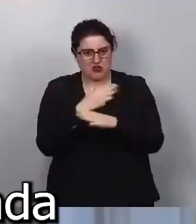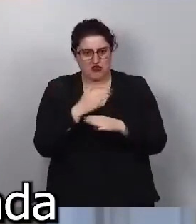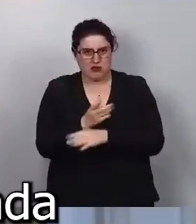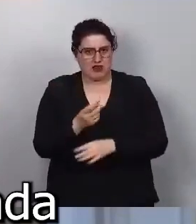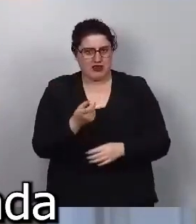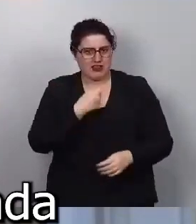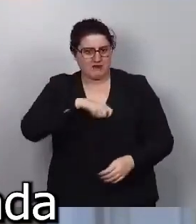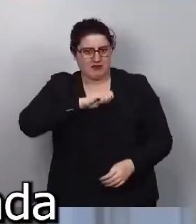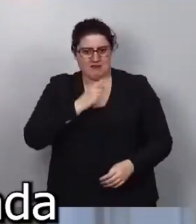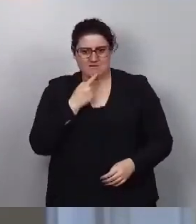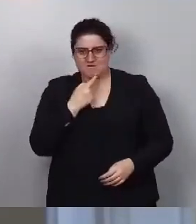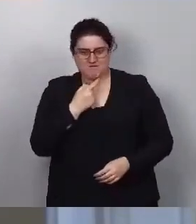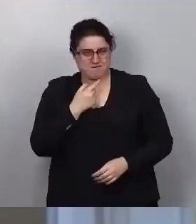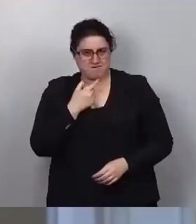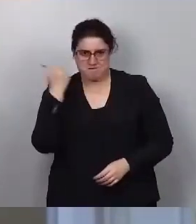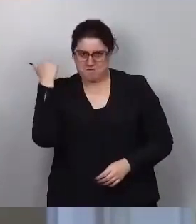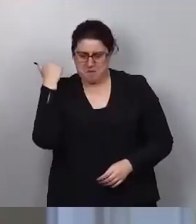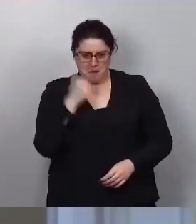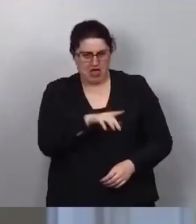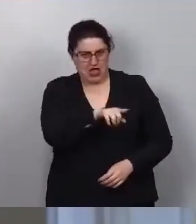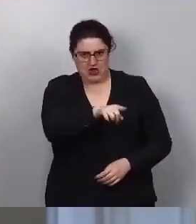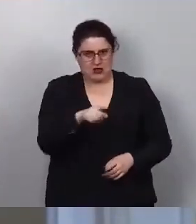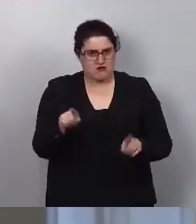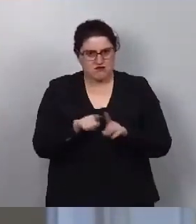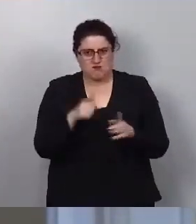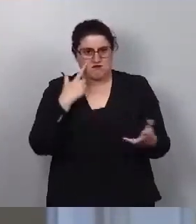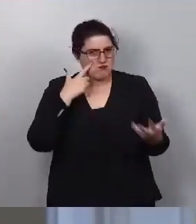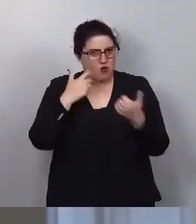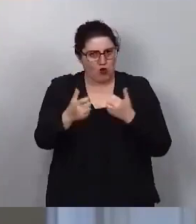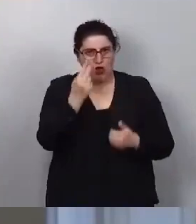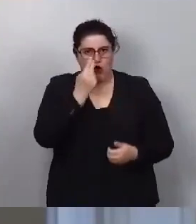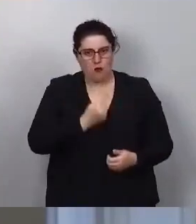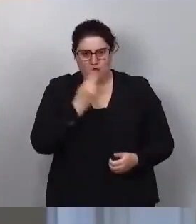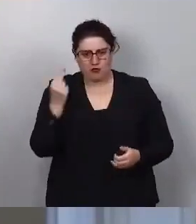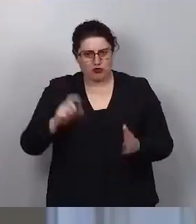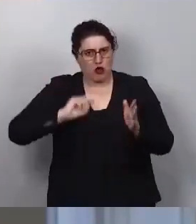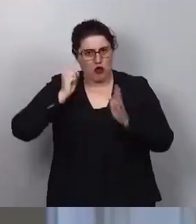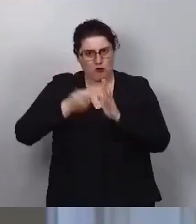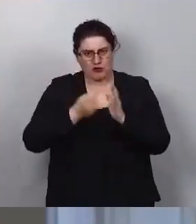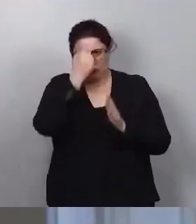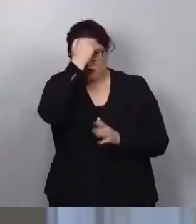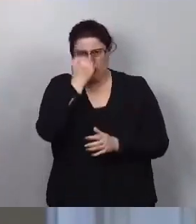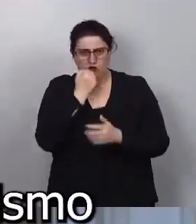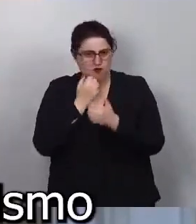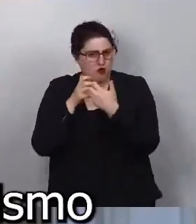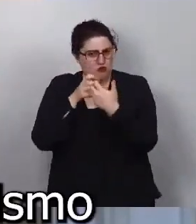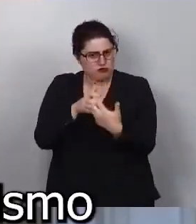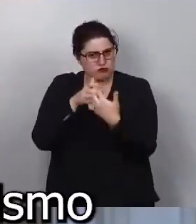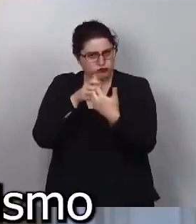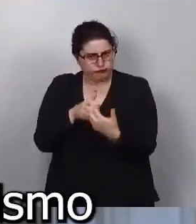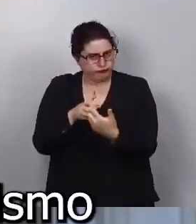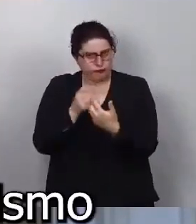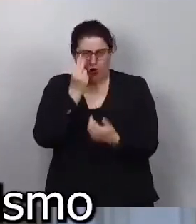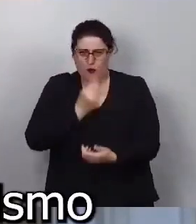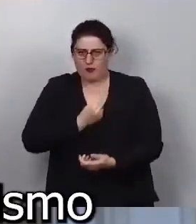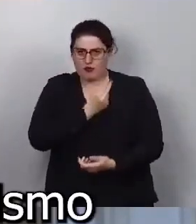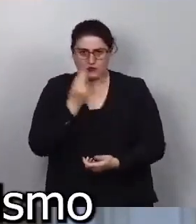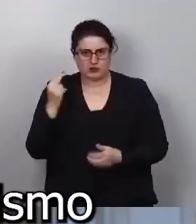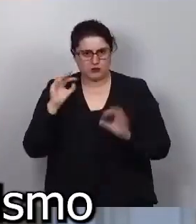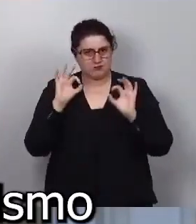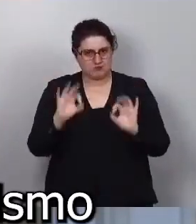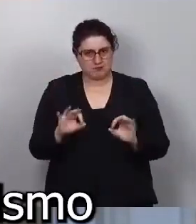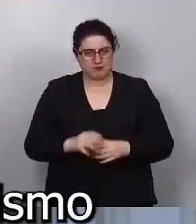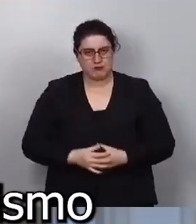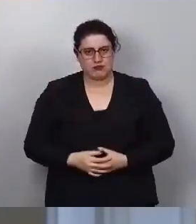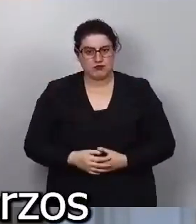es la expresión rotunda de nuestro compromiso absoluto en la lucha contra el terrorismo. Quiero decirles que desde